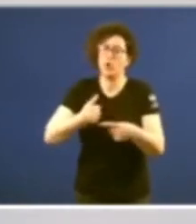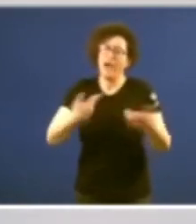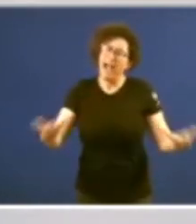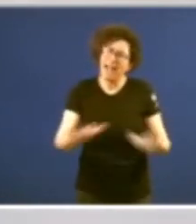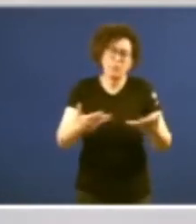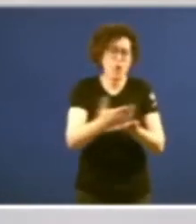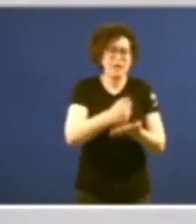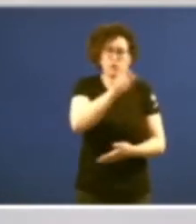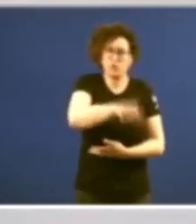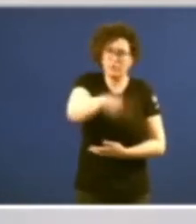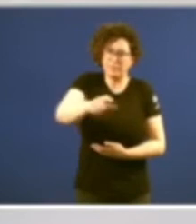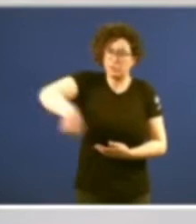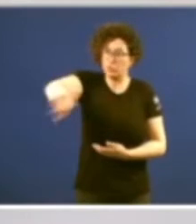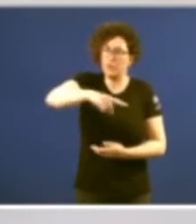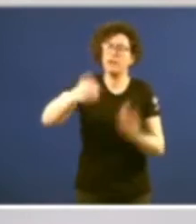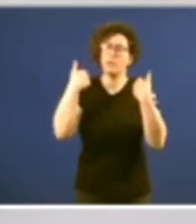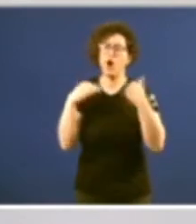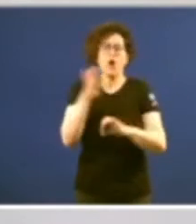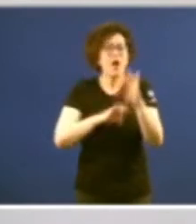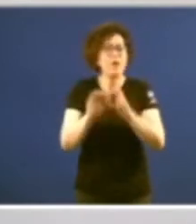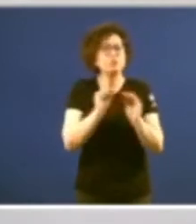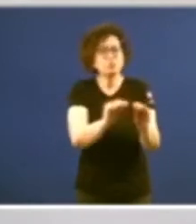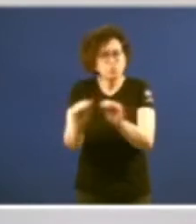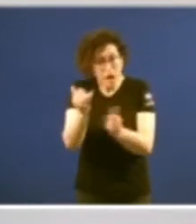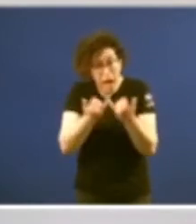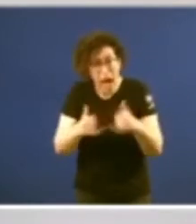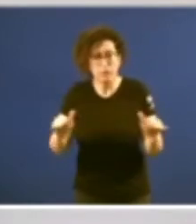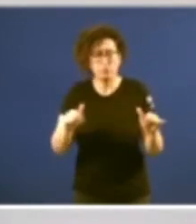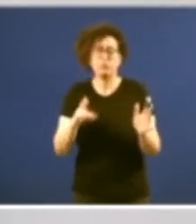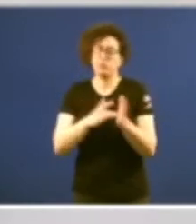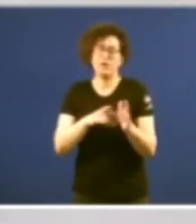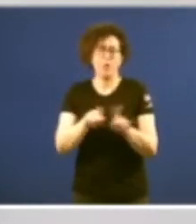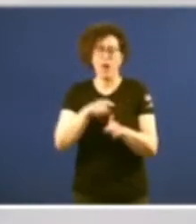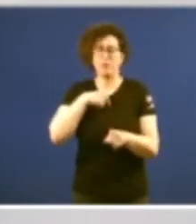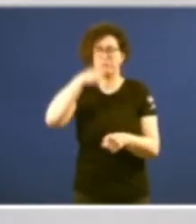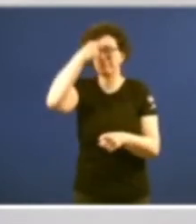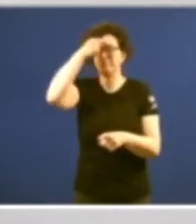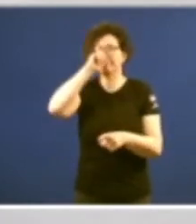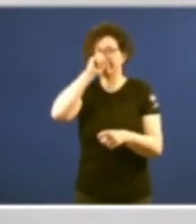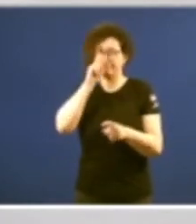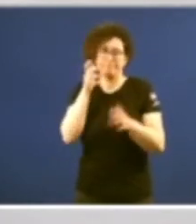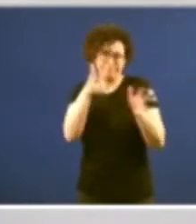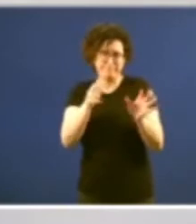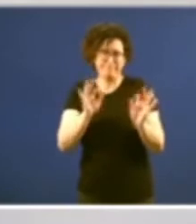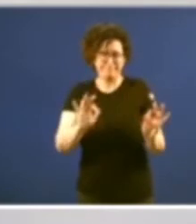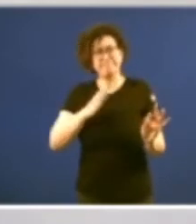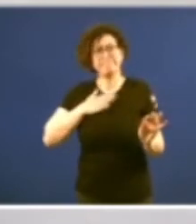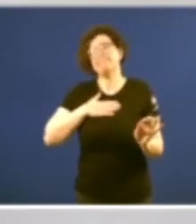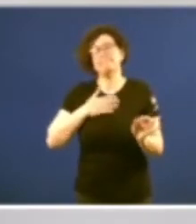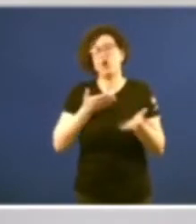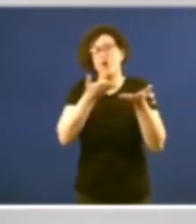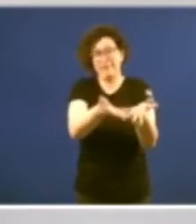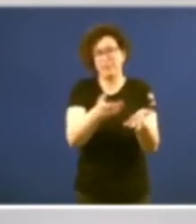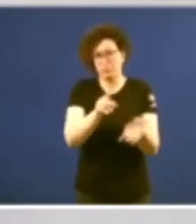responsabilidade de organizar algún acto teñan en conta esta suxerencia que desde que lle facemos.